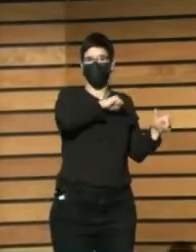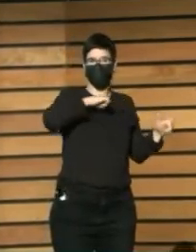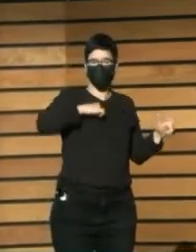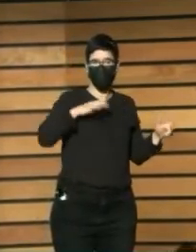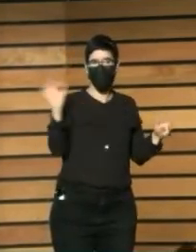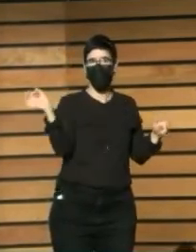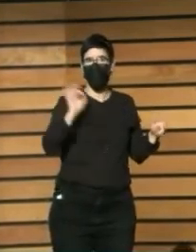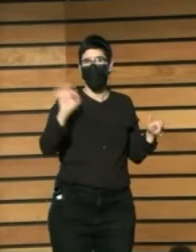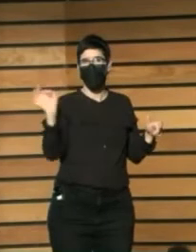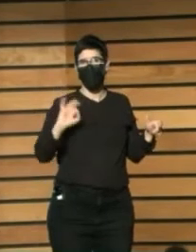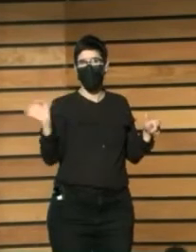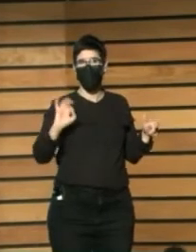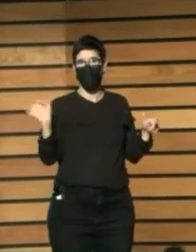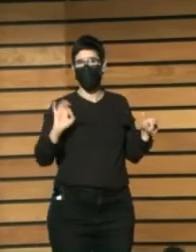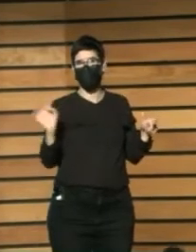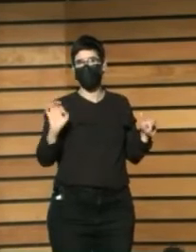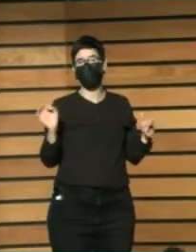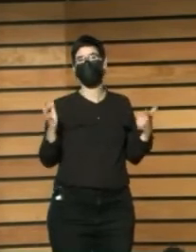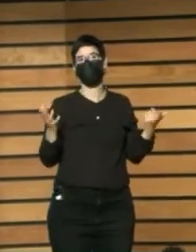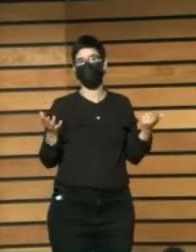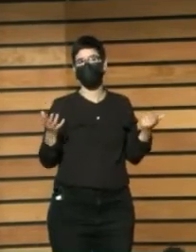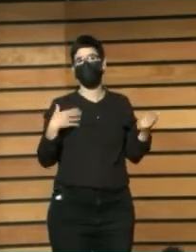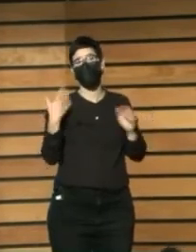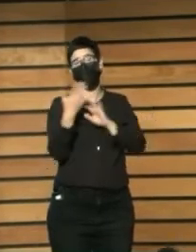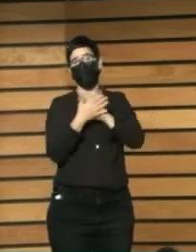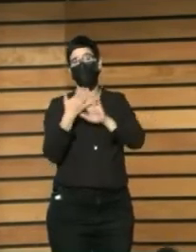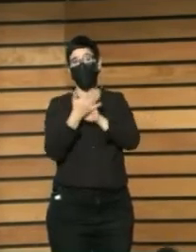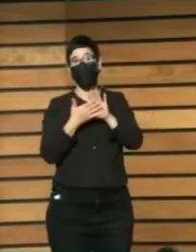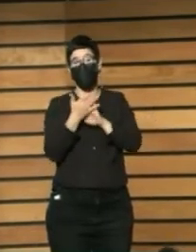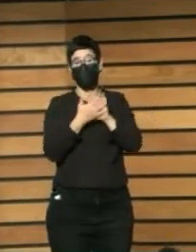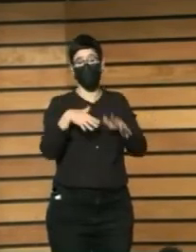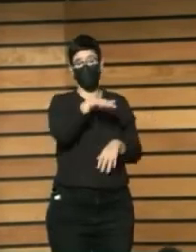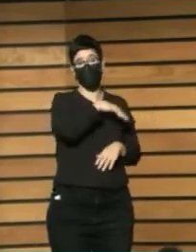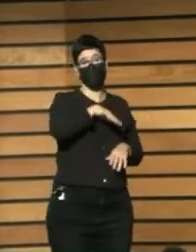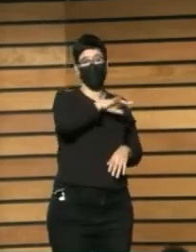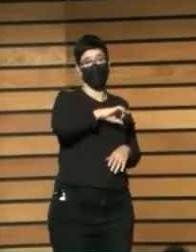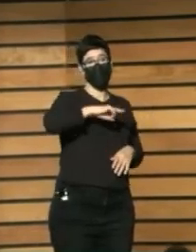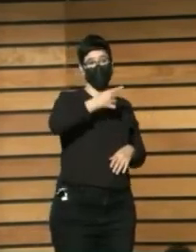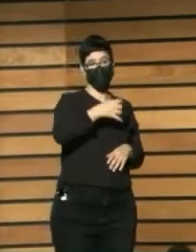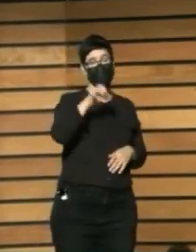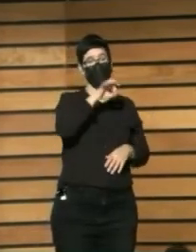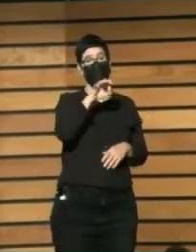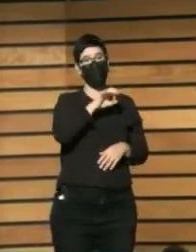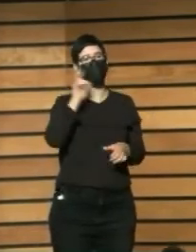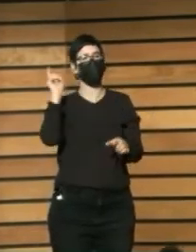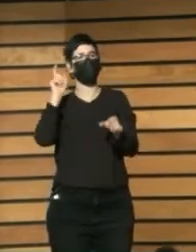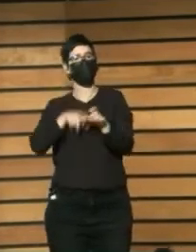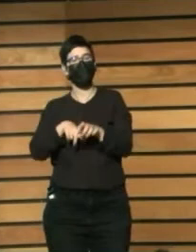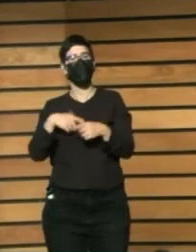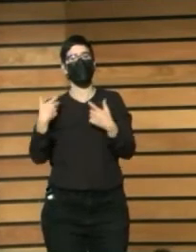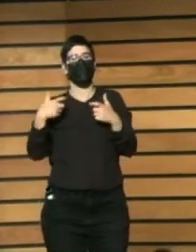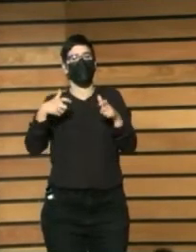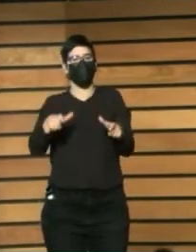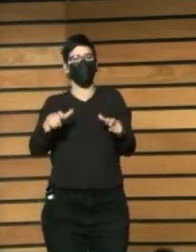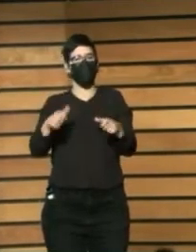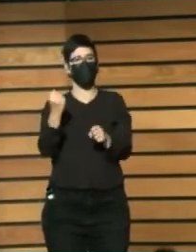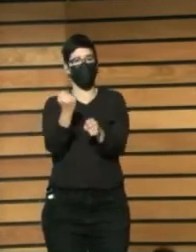O lo que llamábamos Como lugares primeros O pertenecen Al espacio de trabajo Lo que llamamos Un segundo